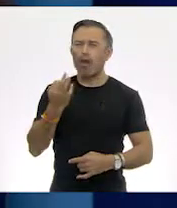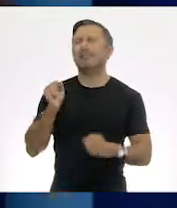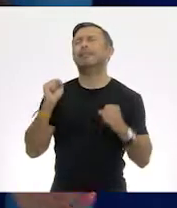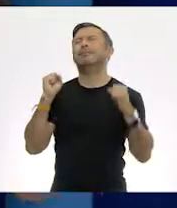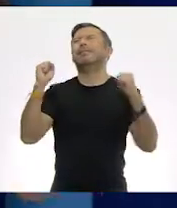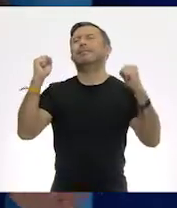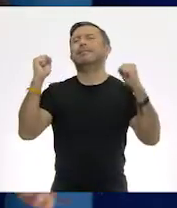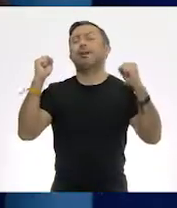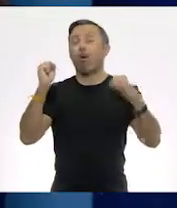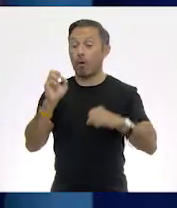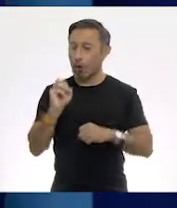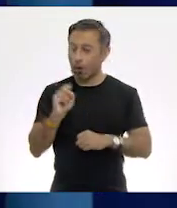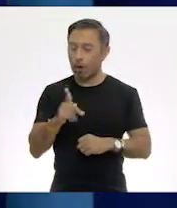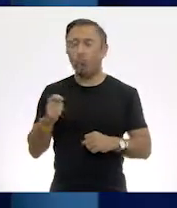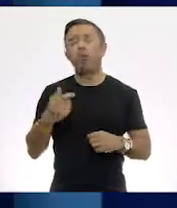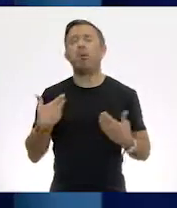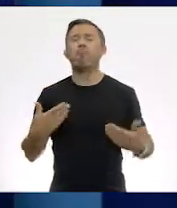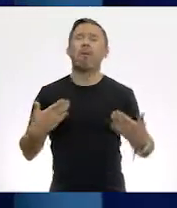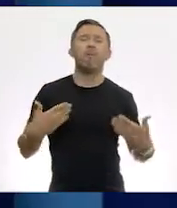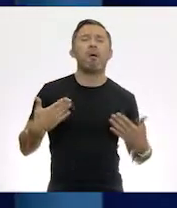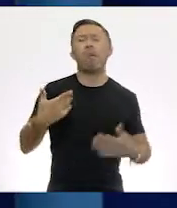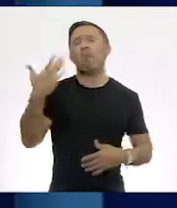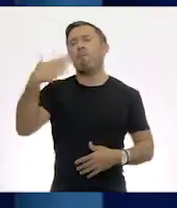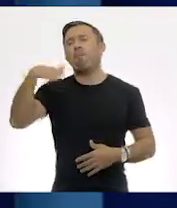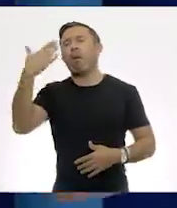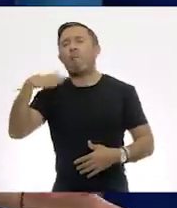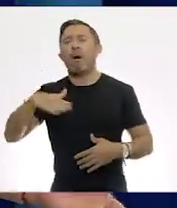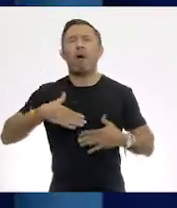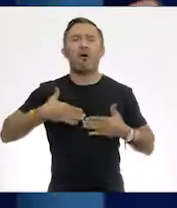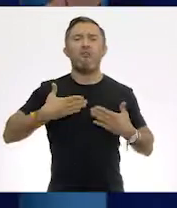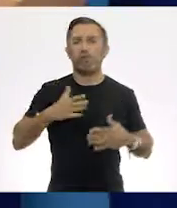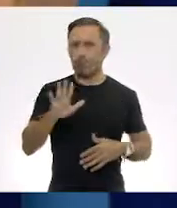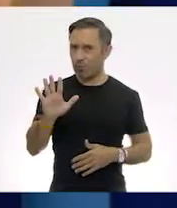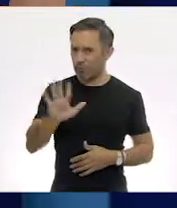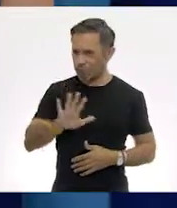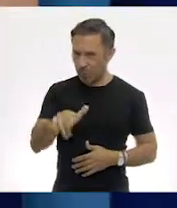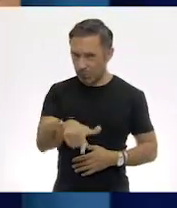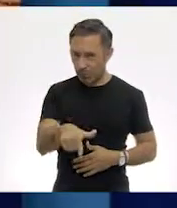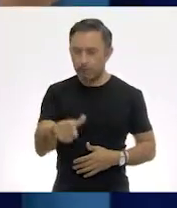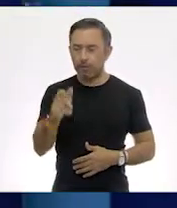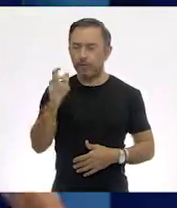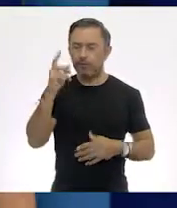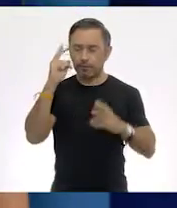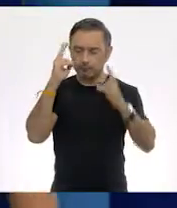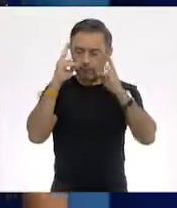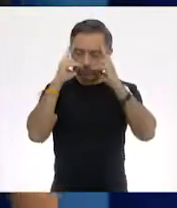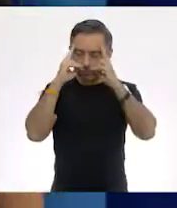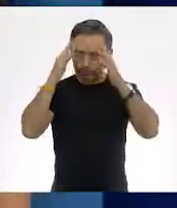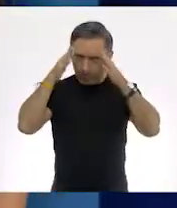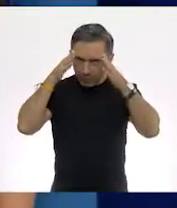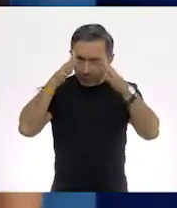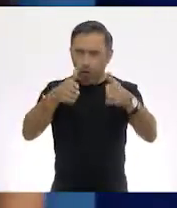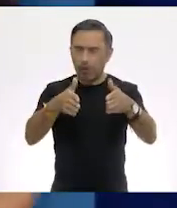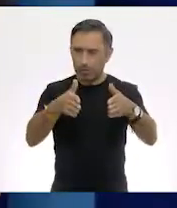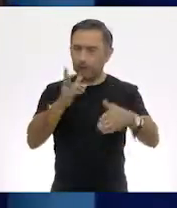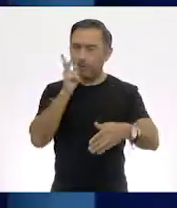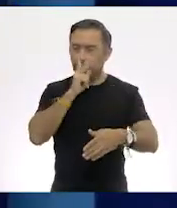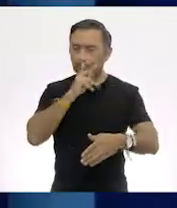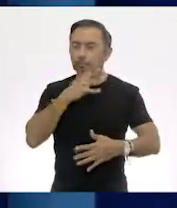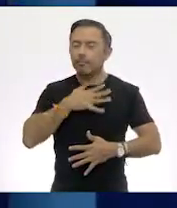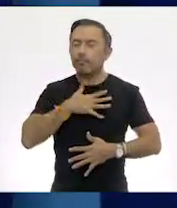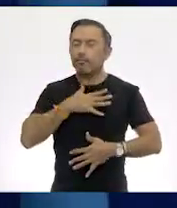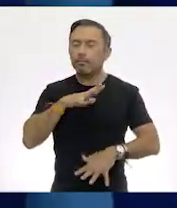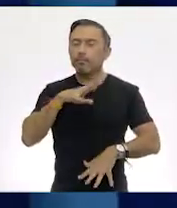confiarse. Acuérdate, enfoca y respira. Vamos por el siguiente.